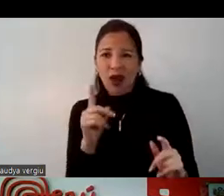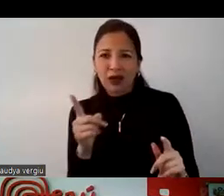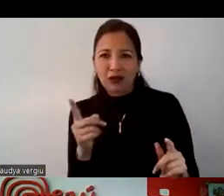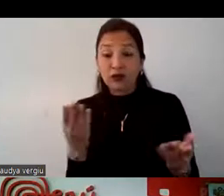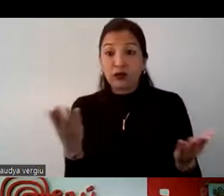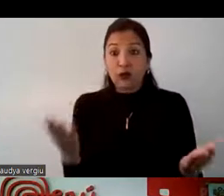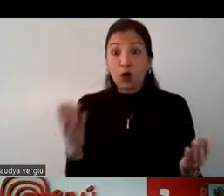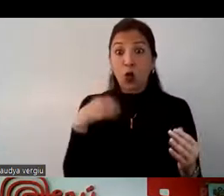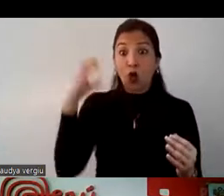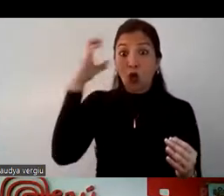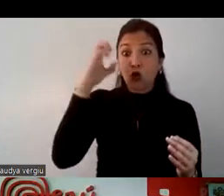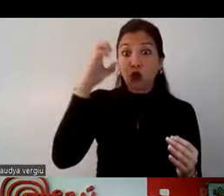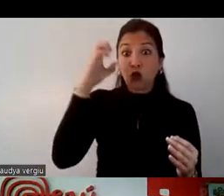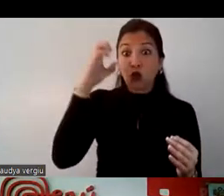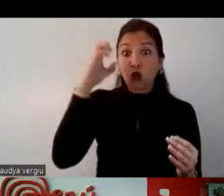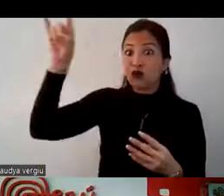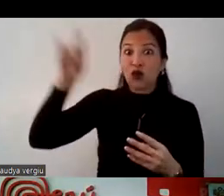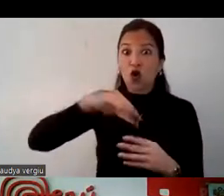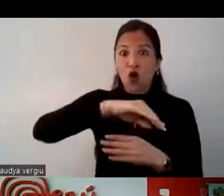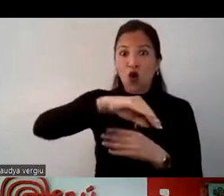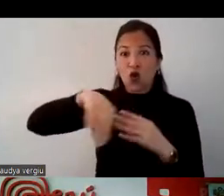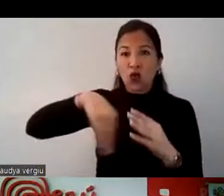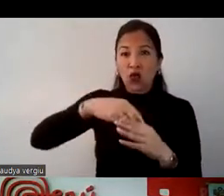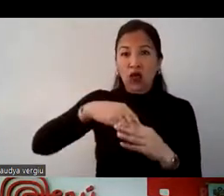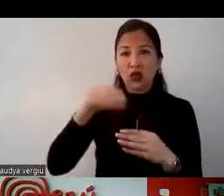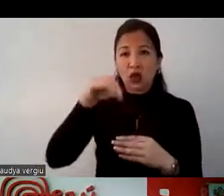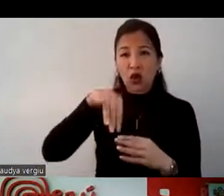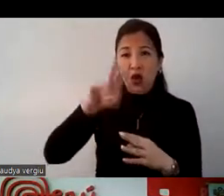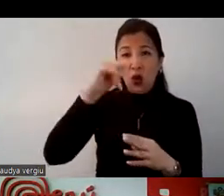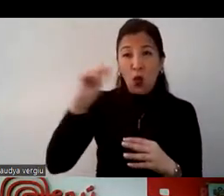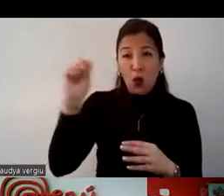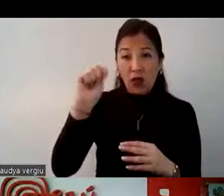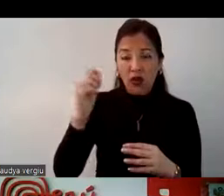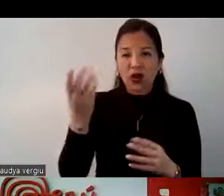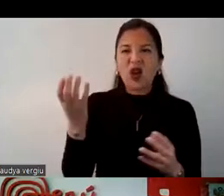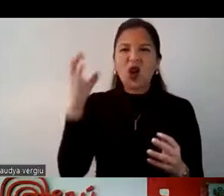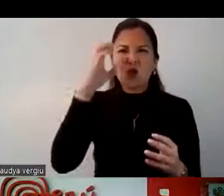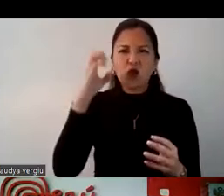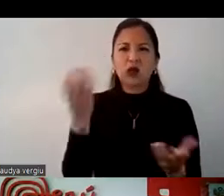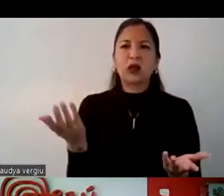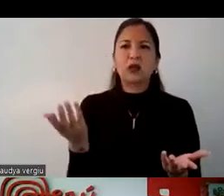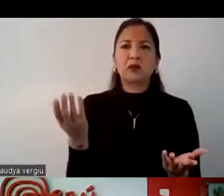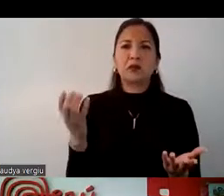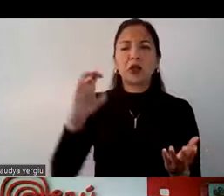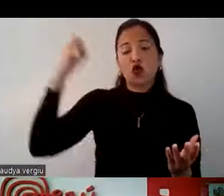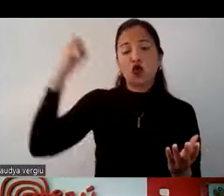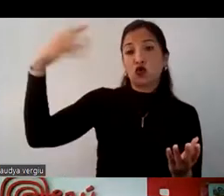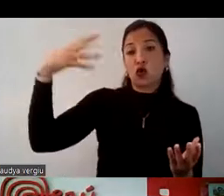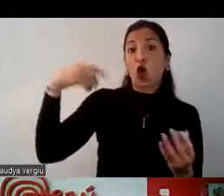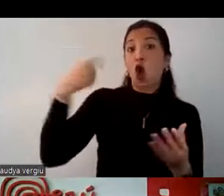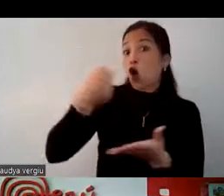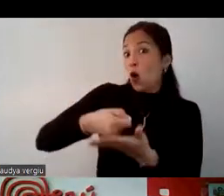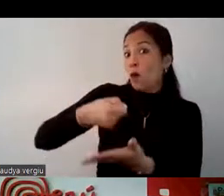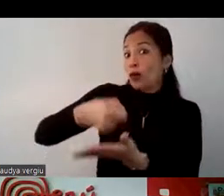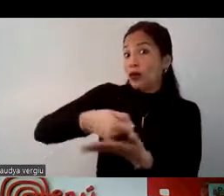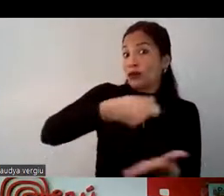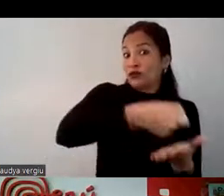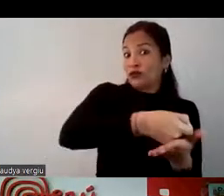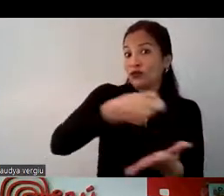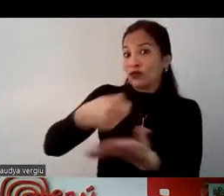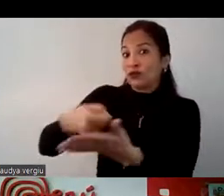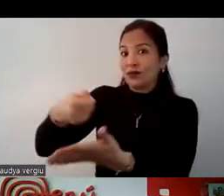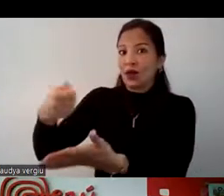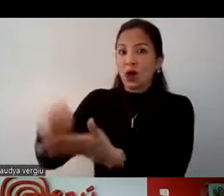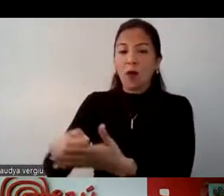exterior o dentro incluso de Ecuador buscan un turismo de sol y playa. ¿Qué más? Buscan un turismo de compras, ¿ok? Un